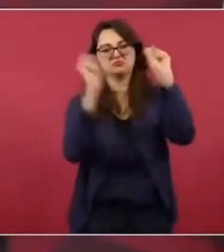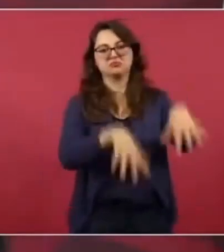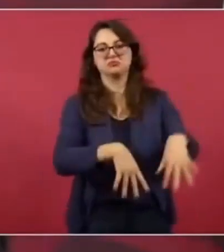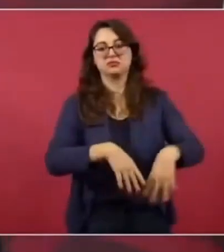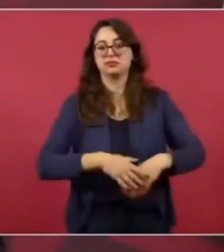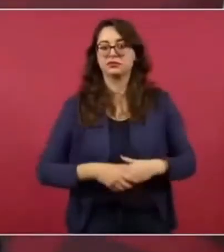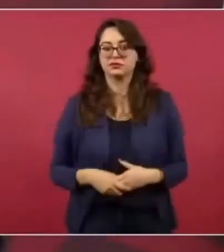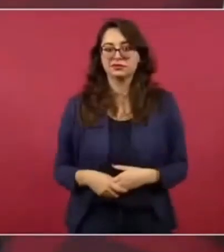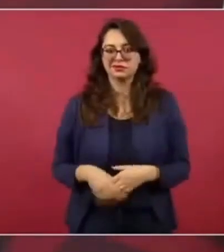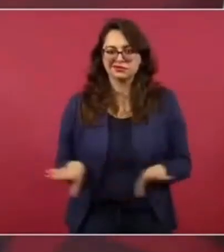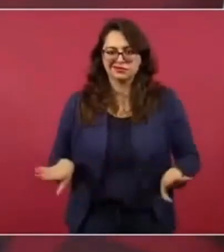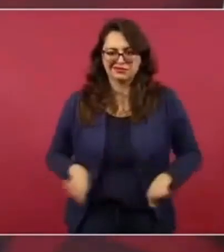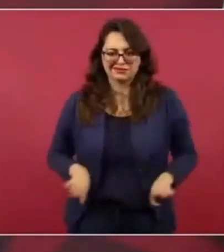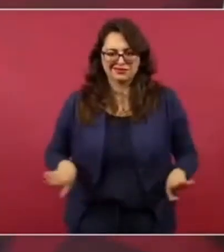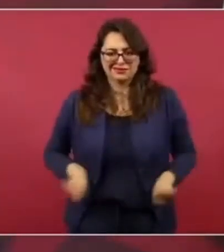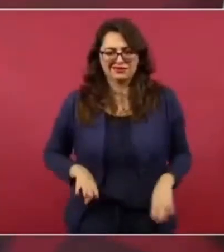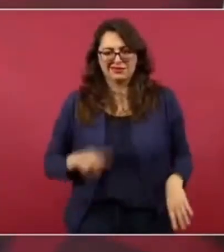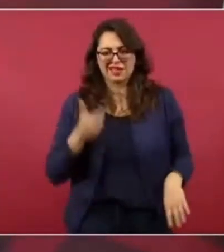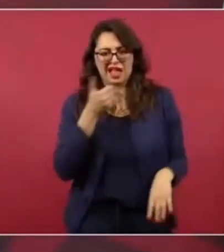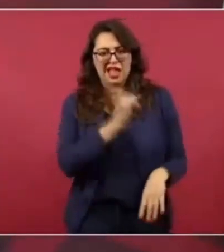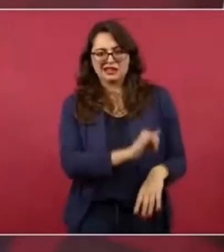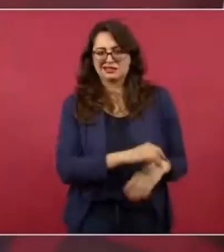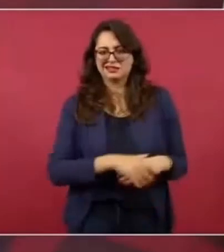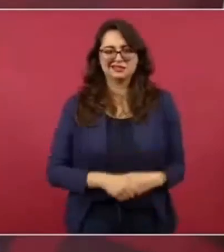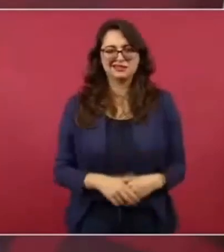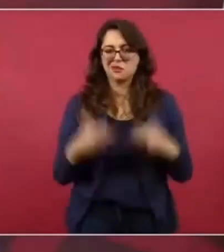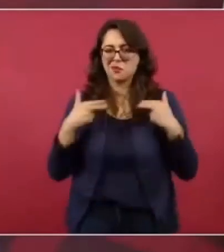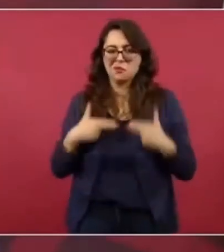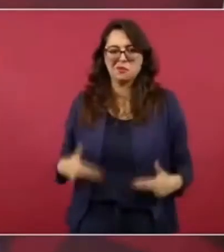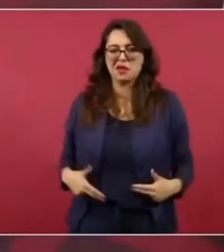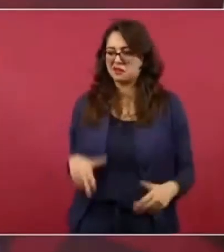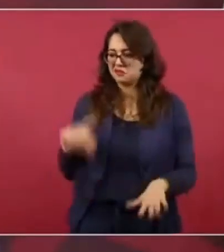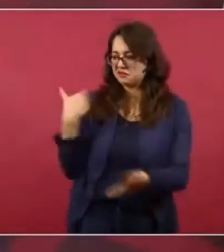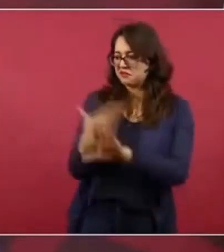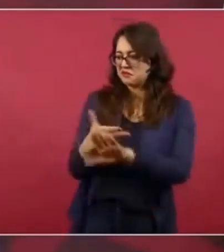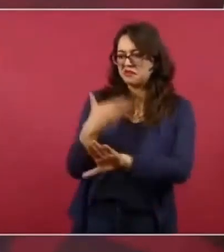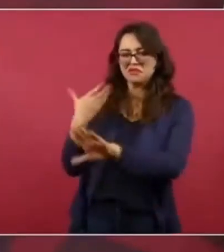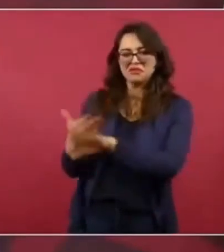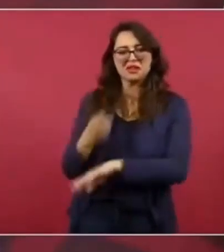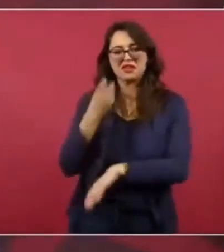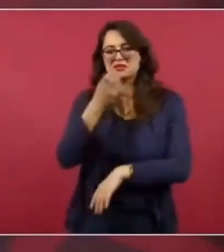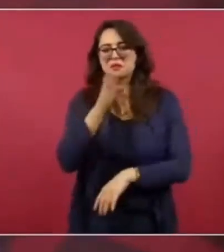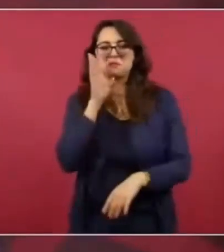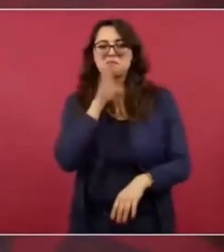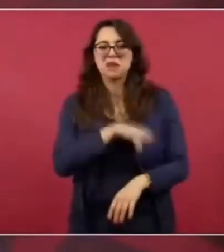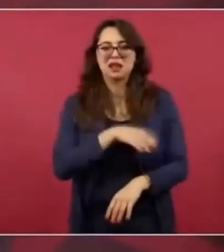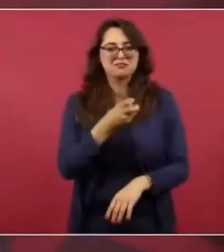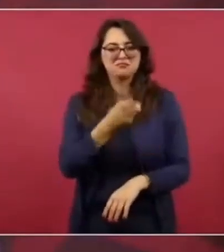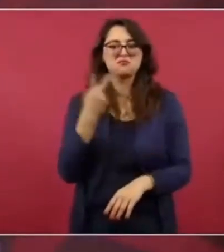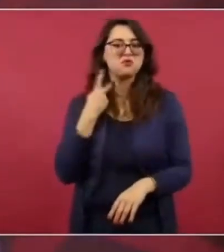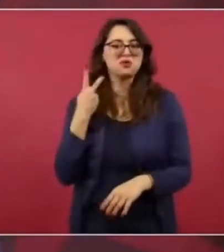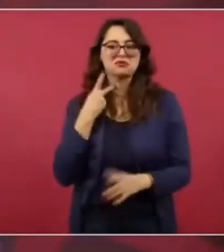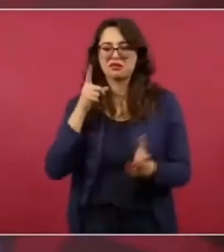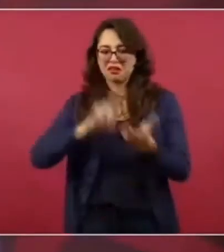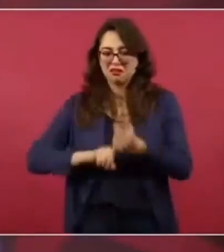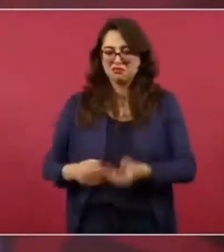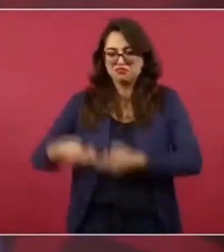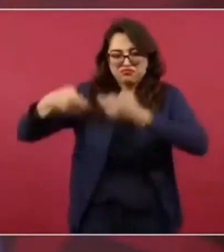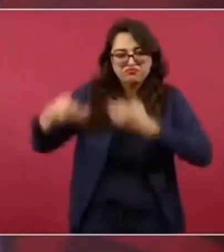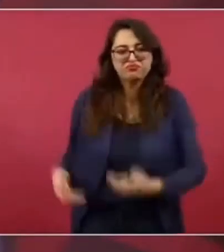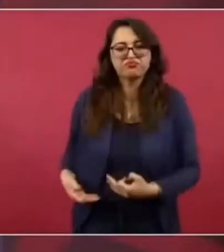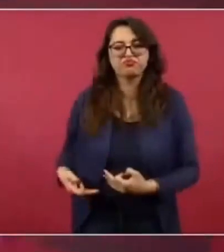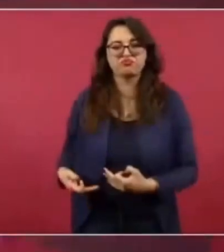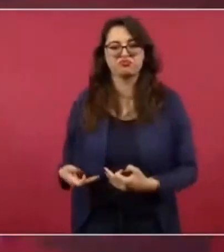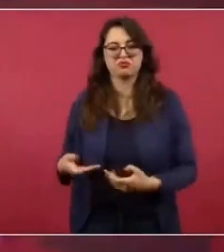Entonces, algo inhumano, indigno, eso no tiene nada que ver con la política. La